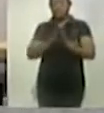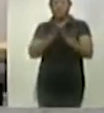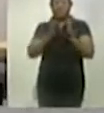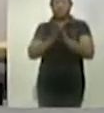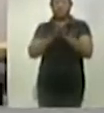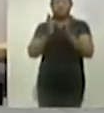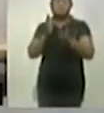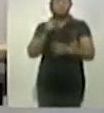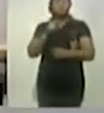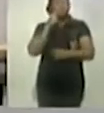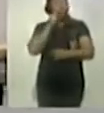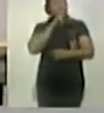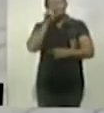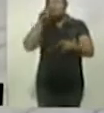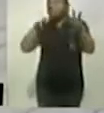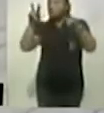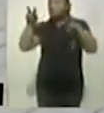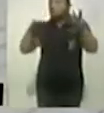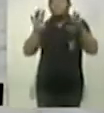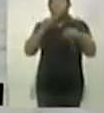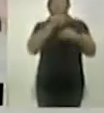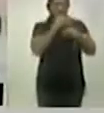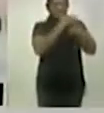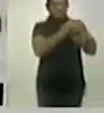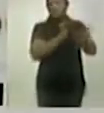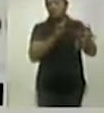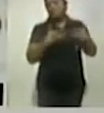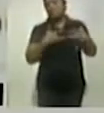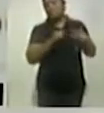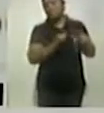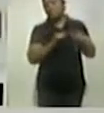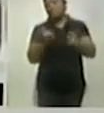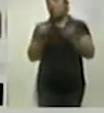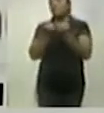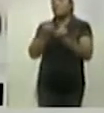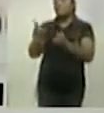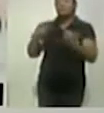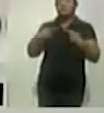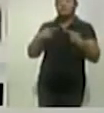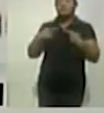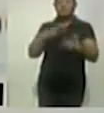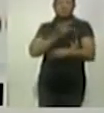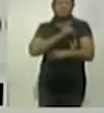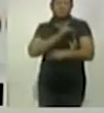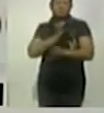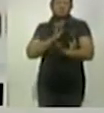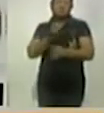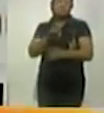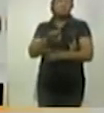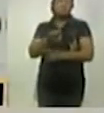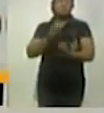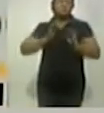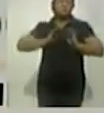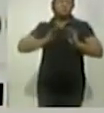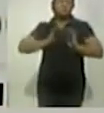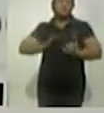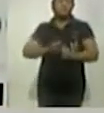descartando daños y posibles víctimas. Hasta el momento que puedo compartir que estamos en obrata y saldo.